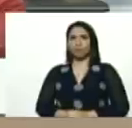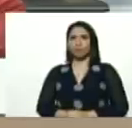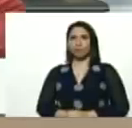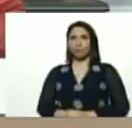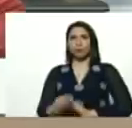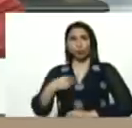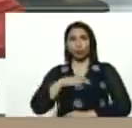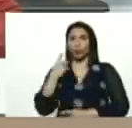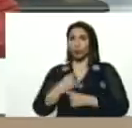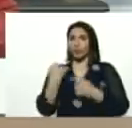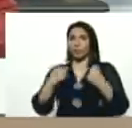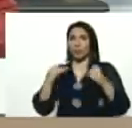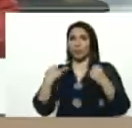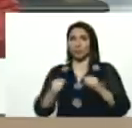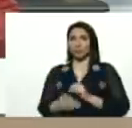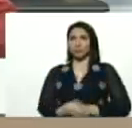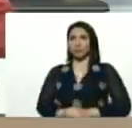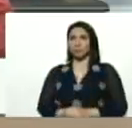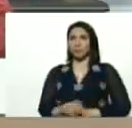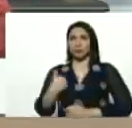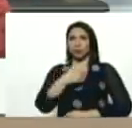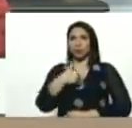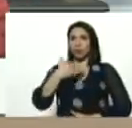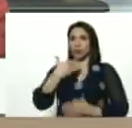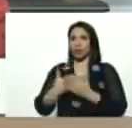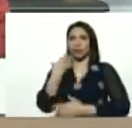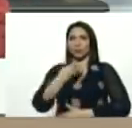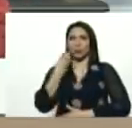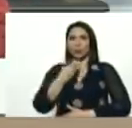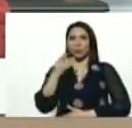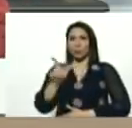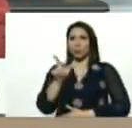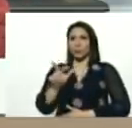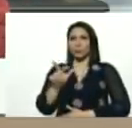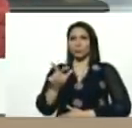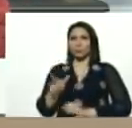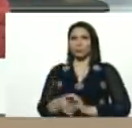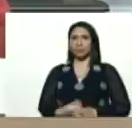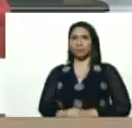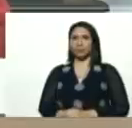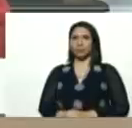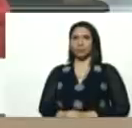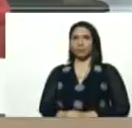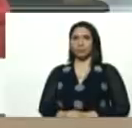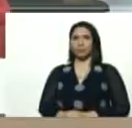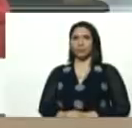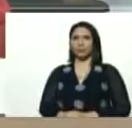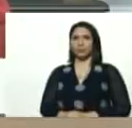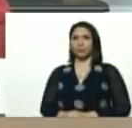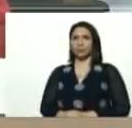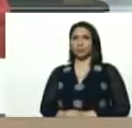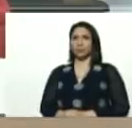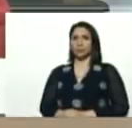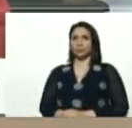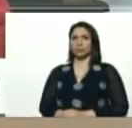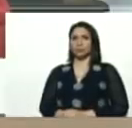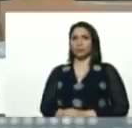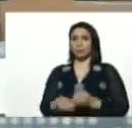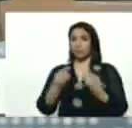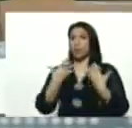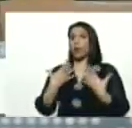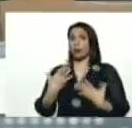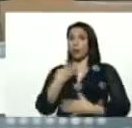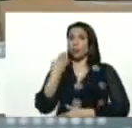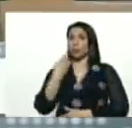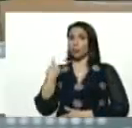preparémonos, yo quiero agradecer a la juventud, del Partido Socialista Unido de Venezuela, a buena juventud que tenemos,